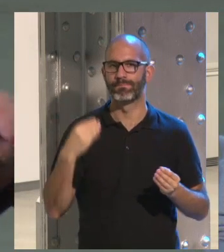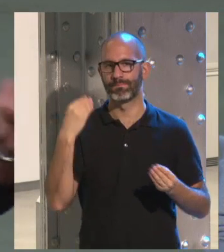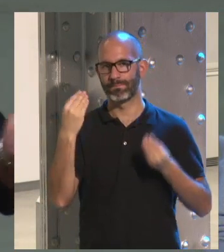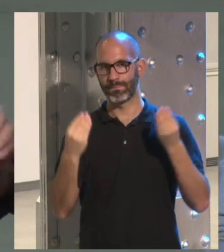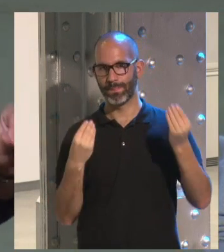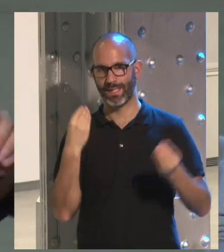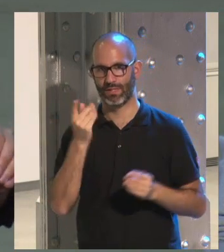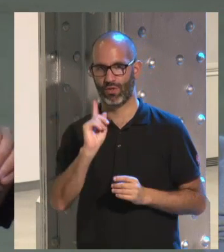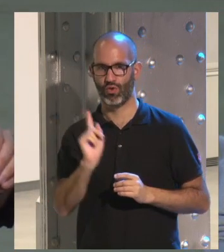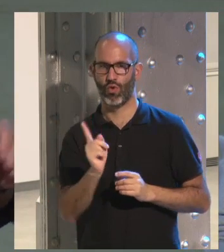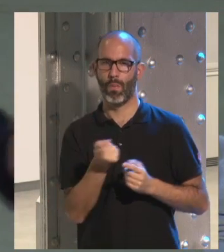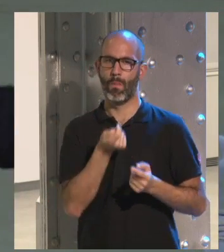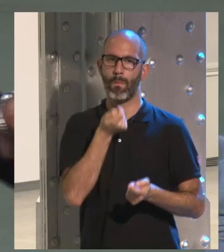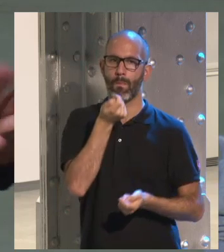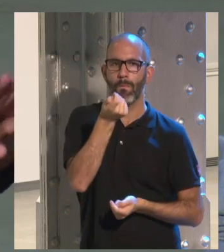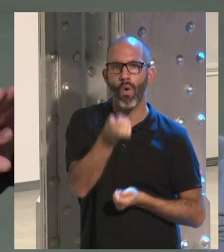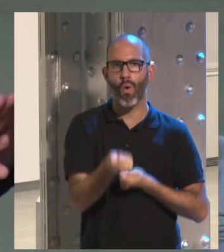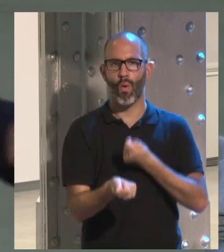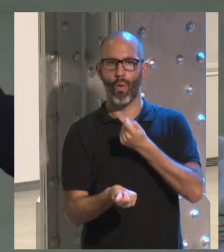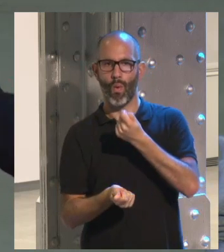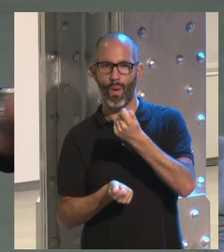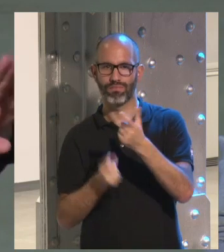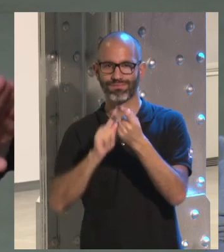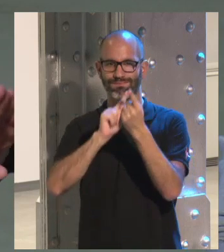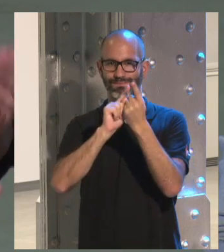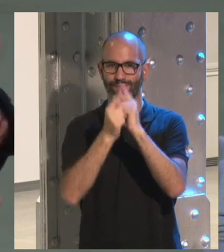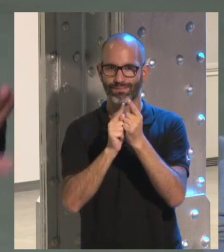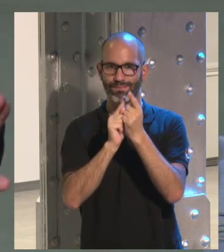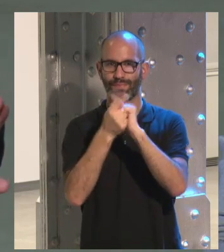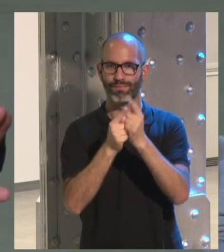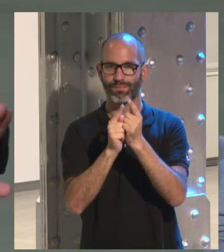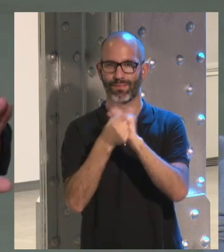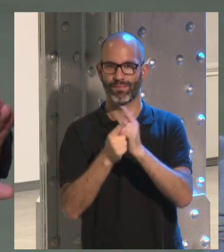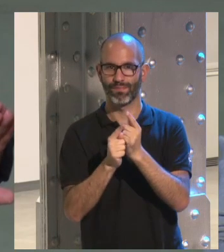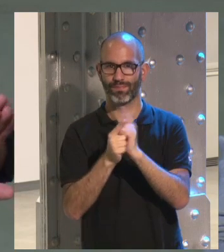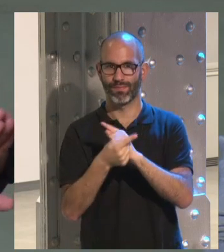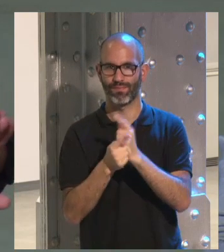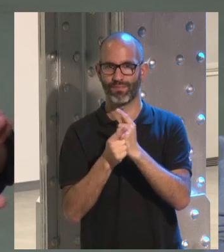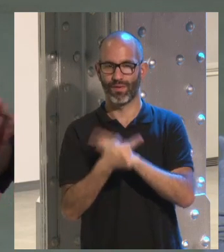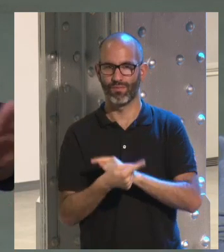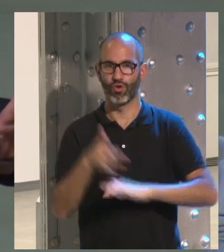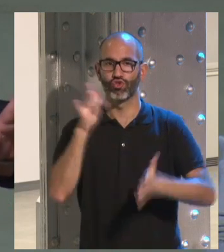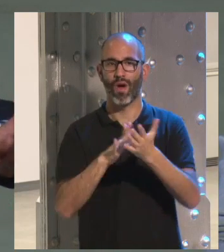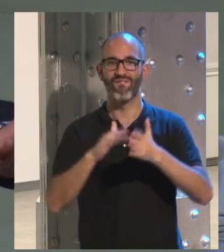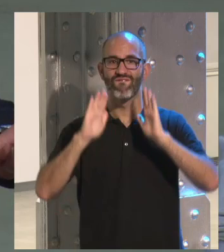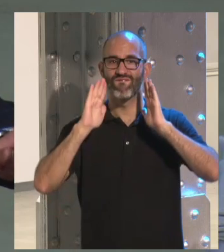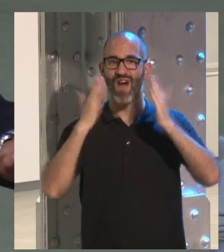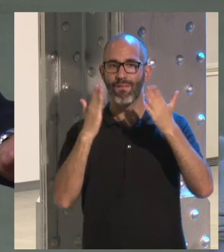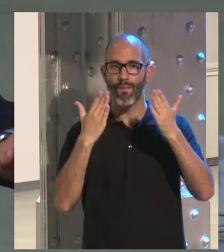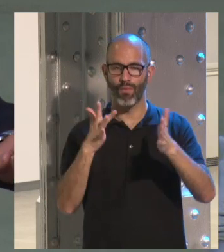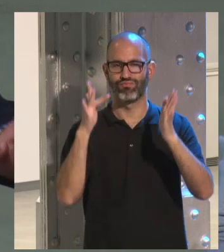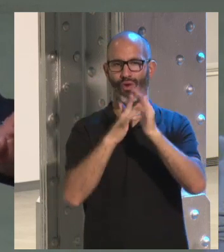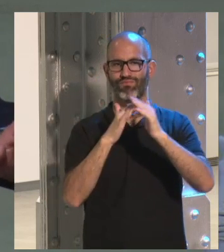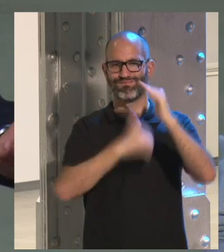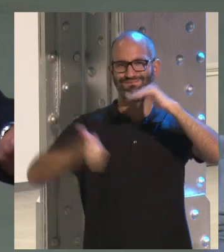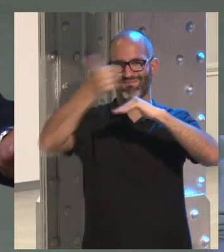van un poco ajustando cosas y la de ajustarla después con la casa madre que es la que le compra Facebook es complicado vale de